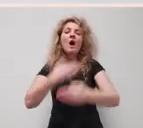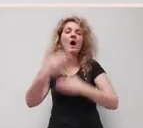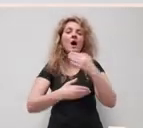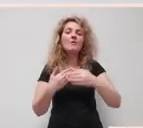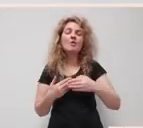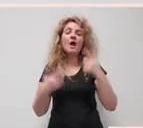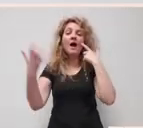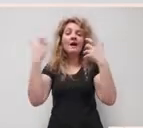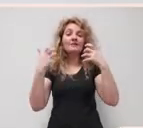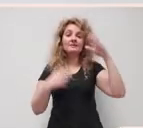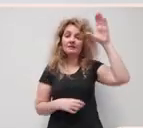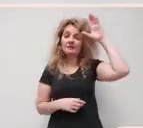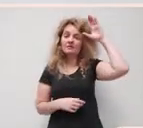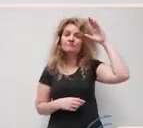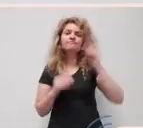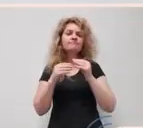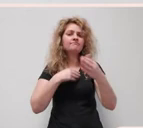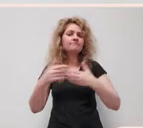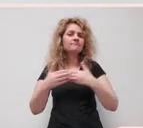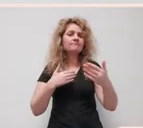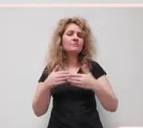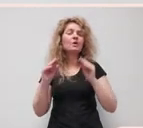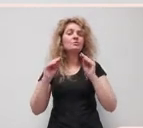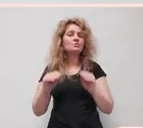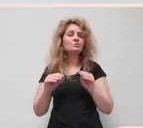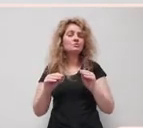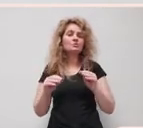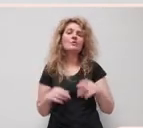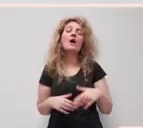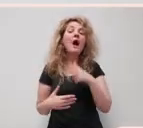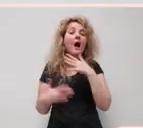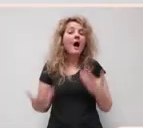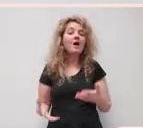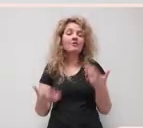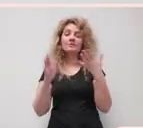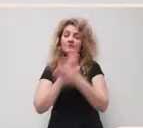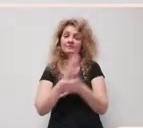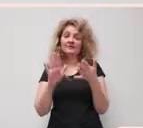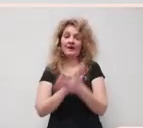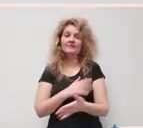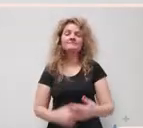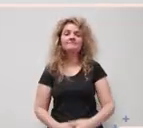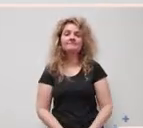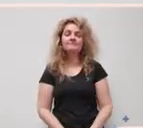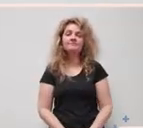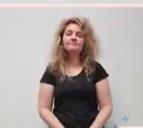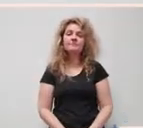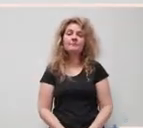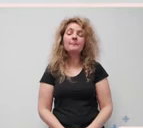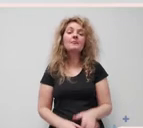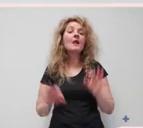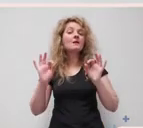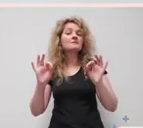evolución artística e intelectual desenvolvida por el mesmo de xeito intencionado e que agora imos explicar.